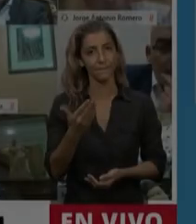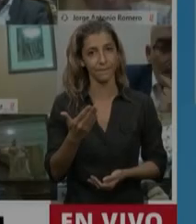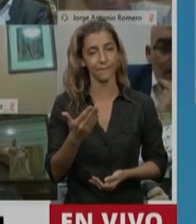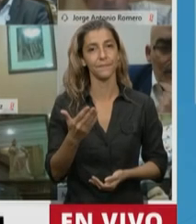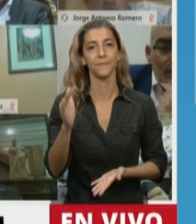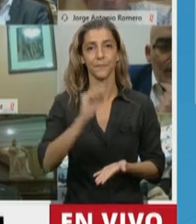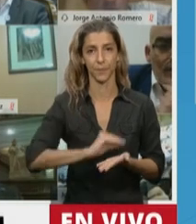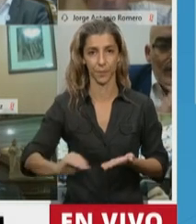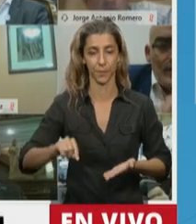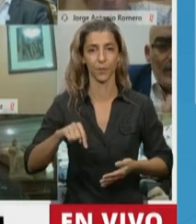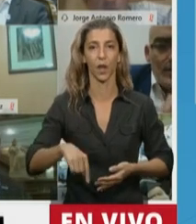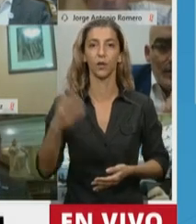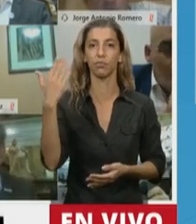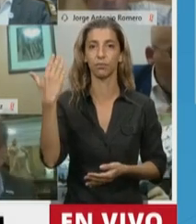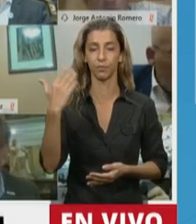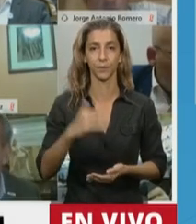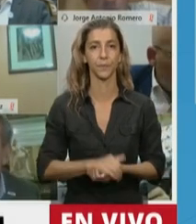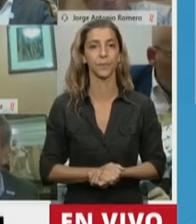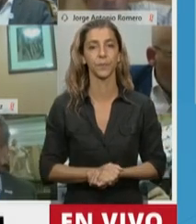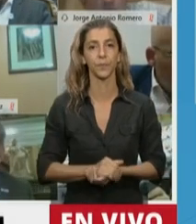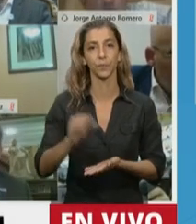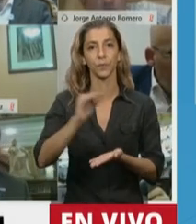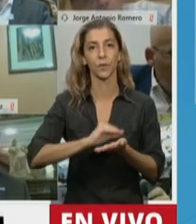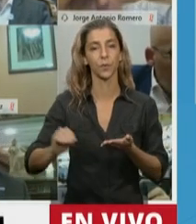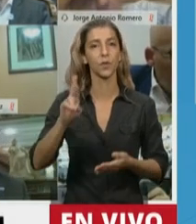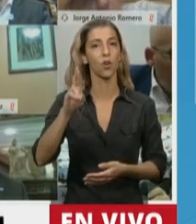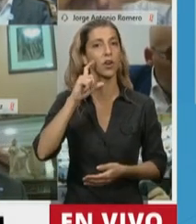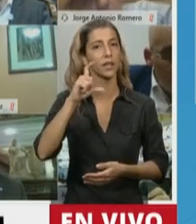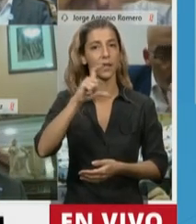Tiene la palabra el diputado José Luis Ricardo.